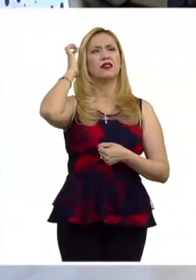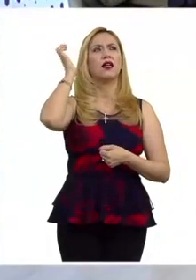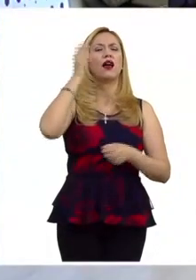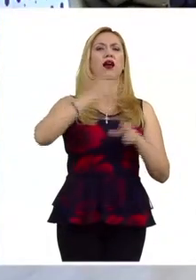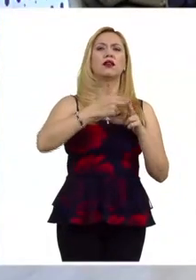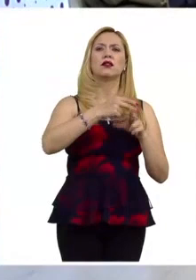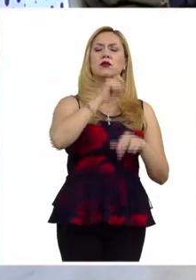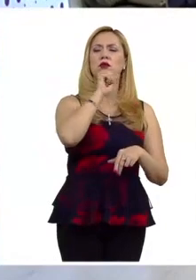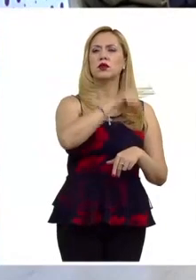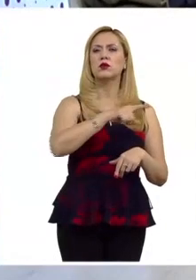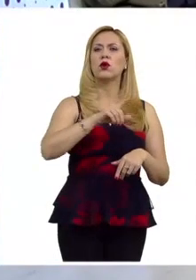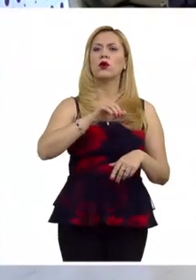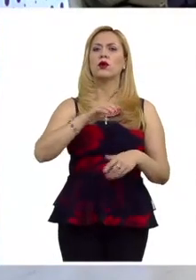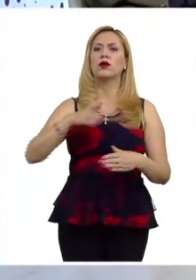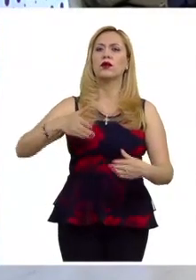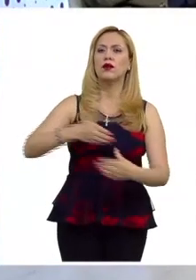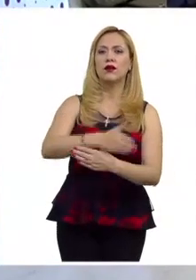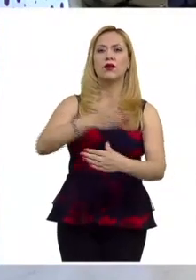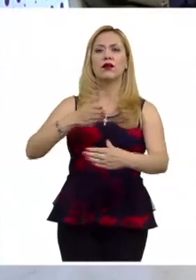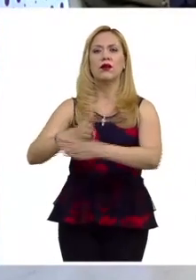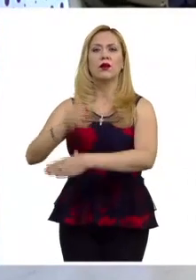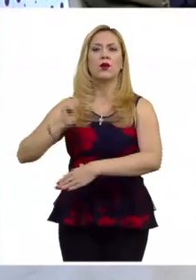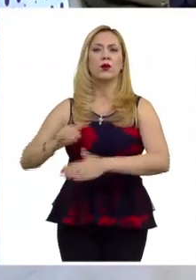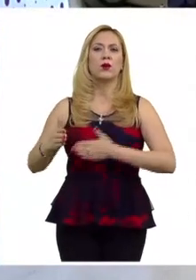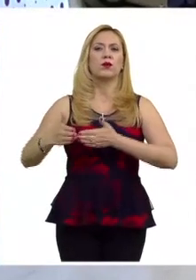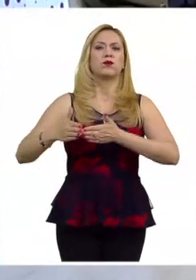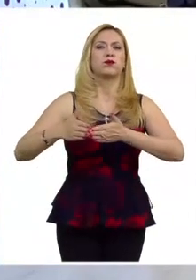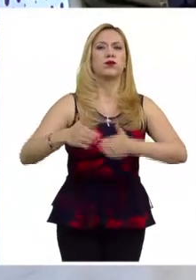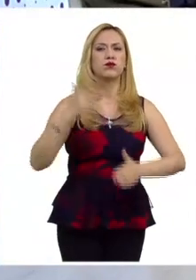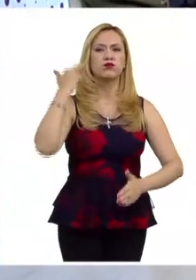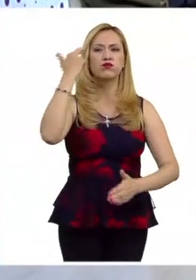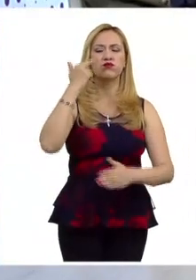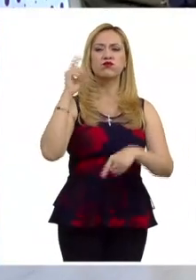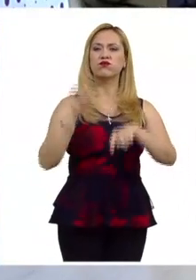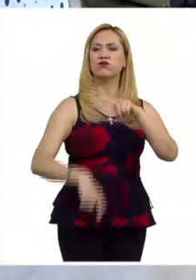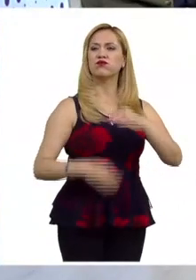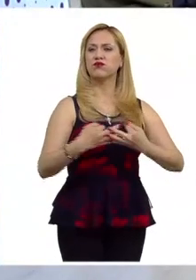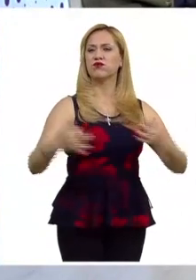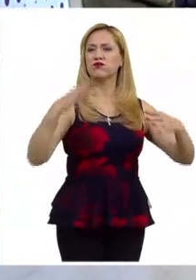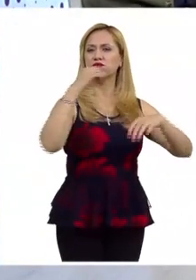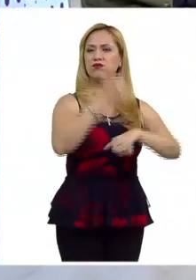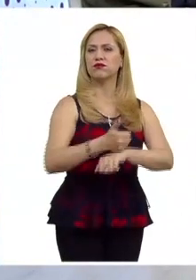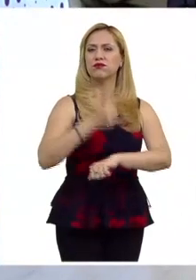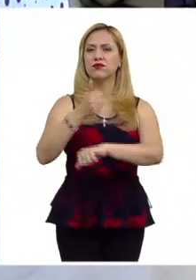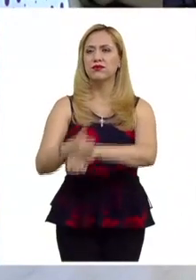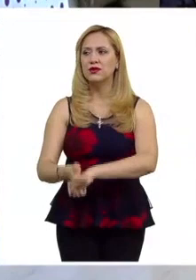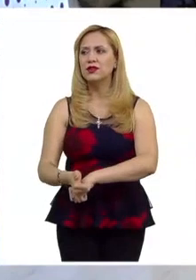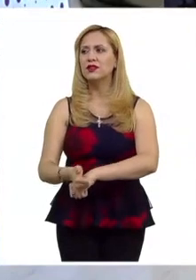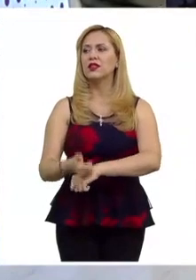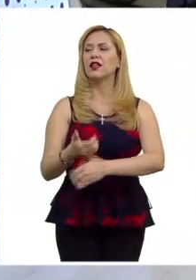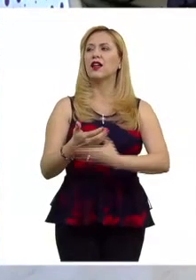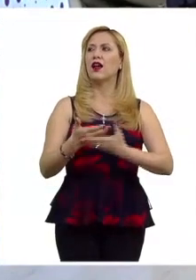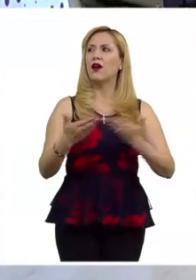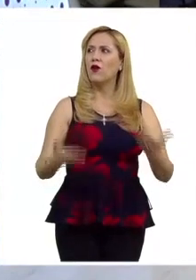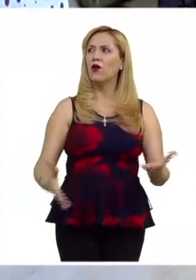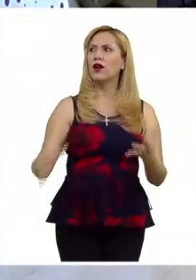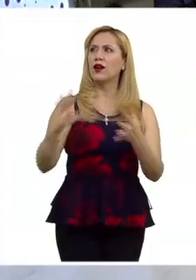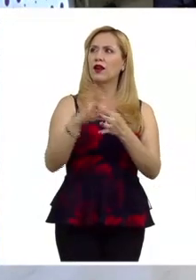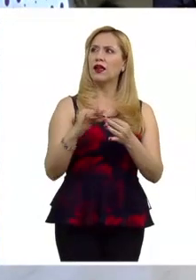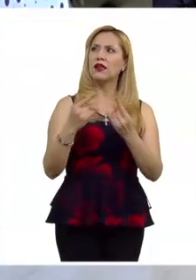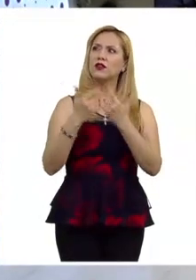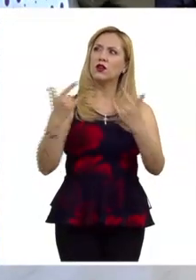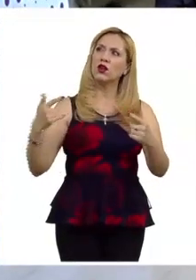conlleva este concepto maleable ubicarlo en sus contextos determinados, en contextos